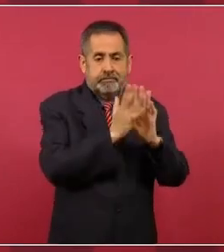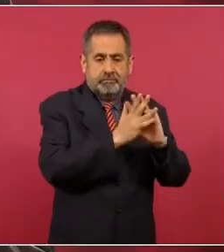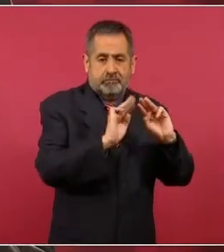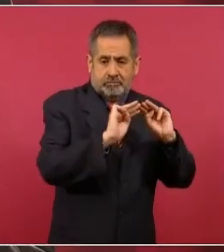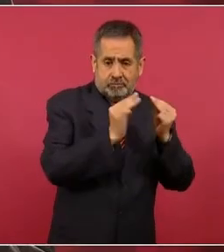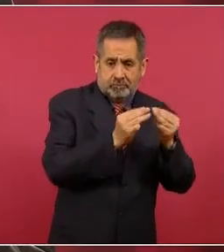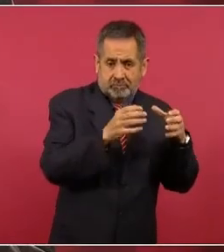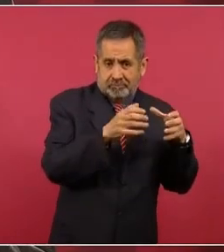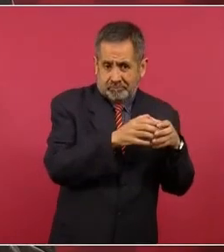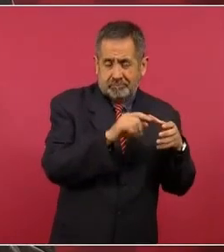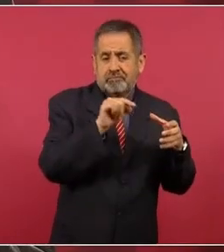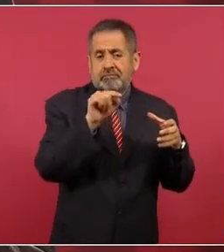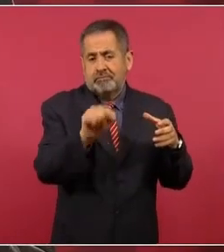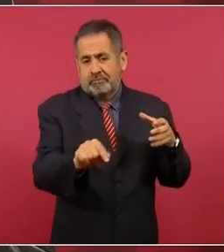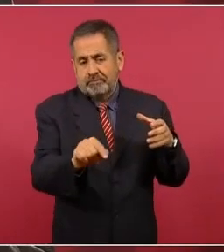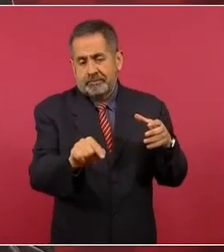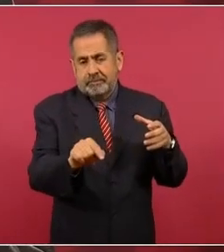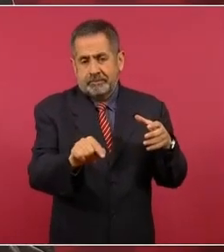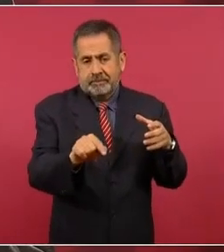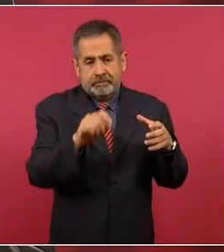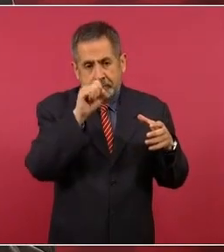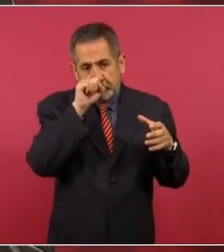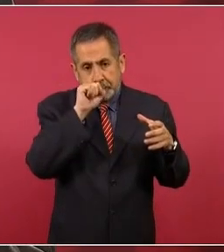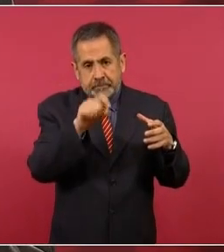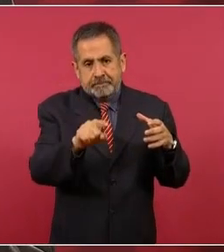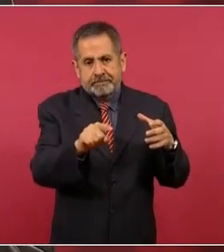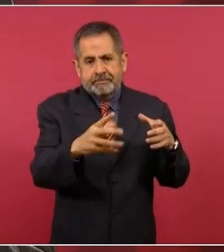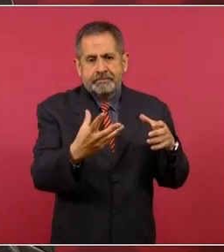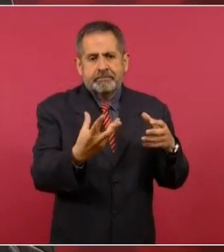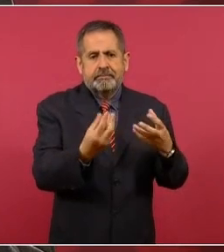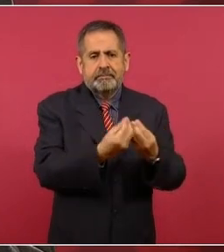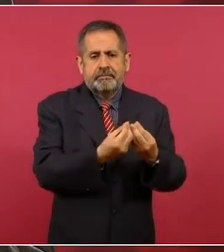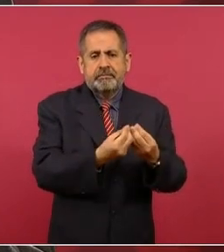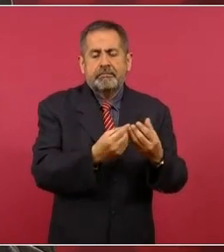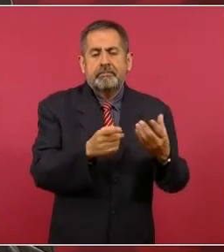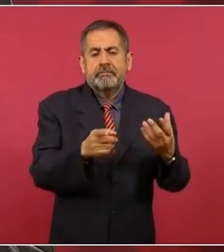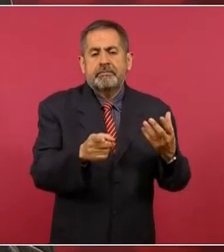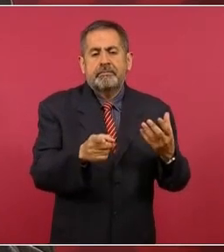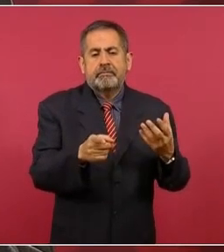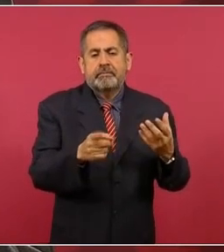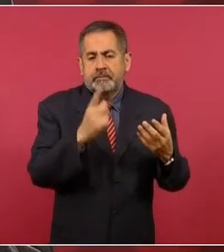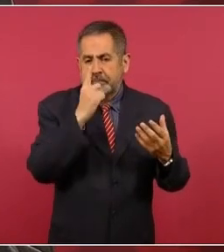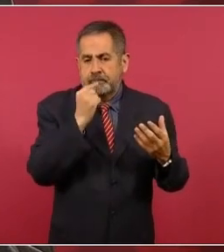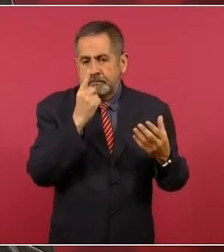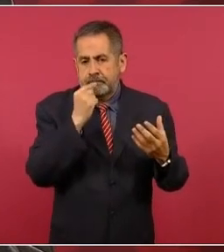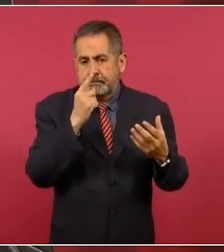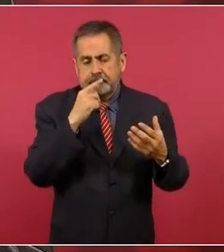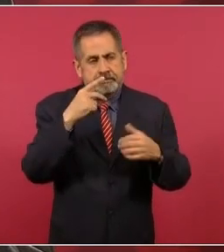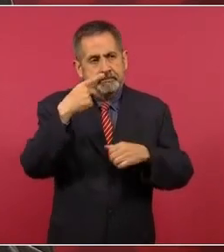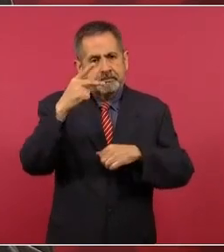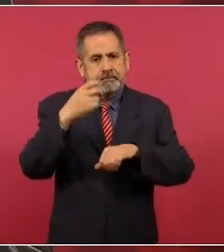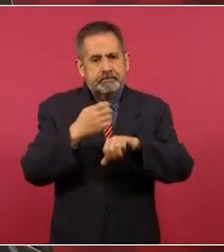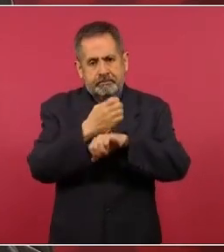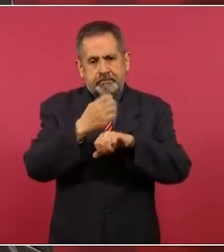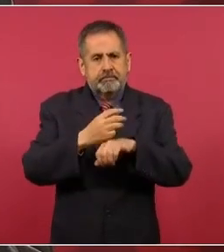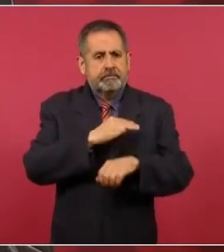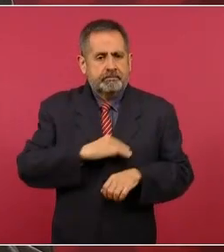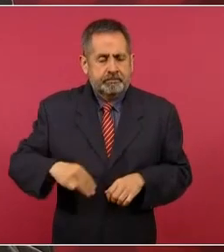y policías municipales.